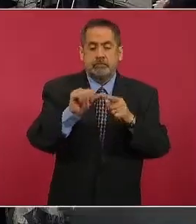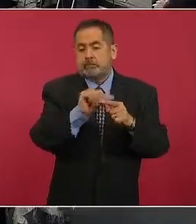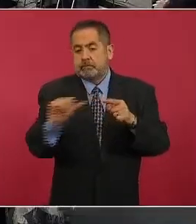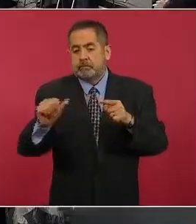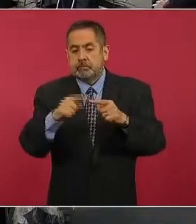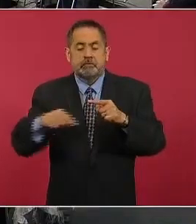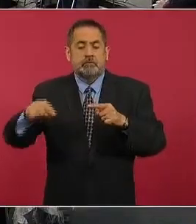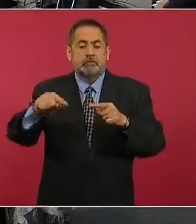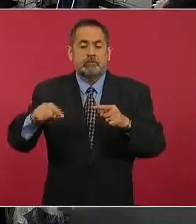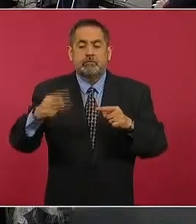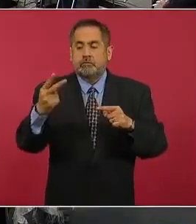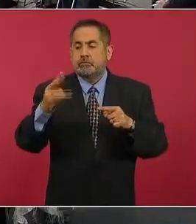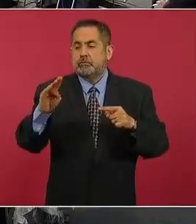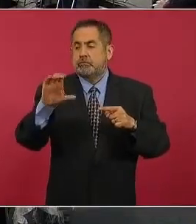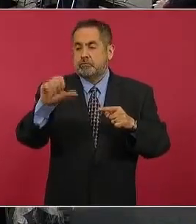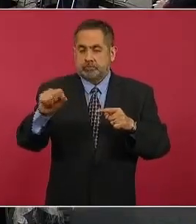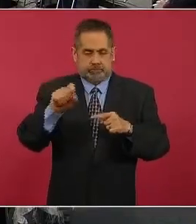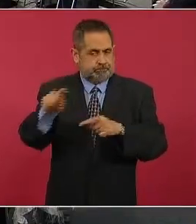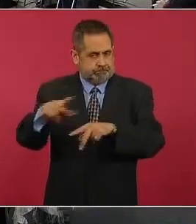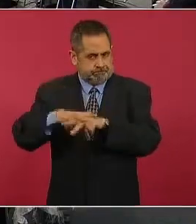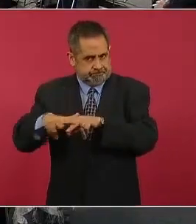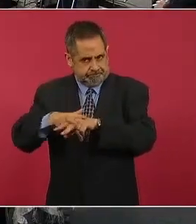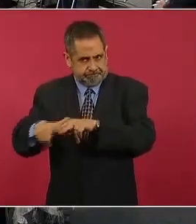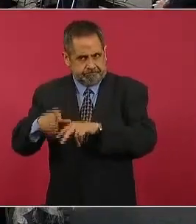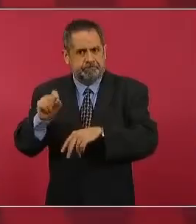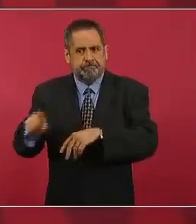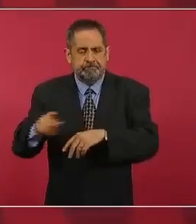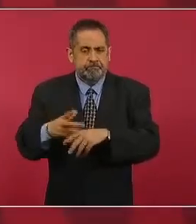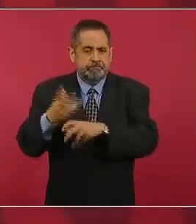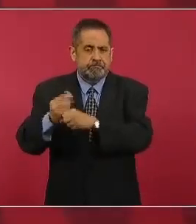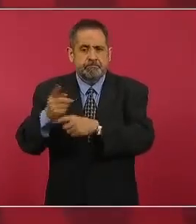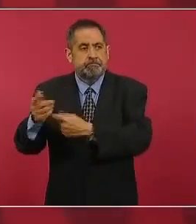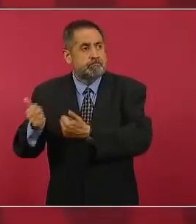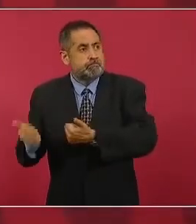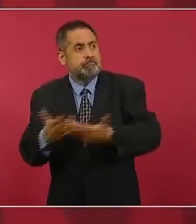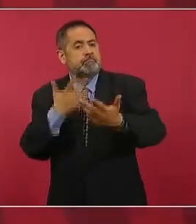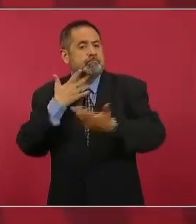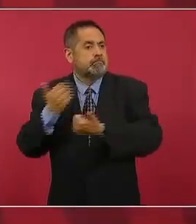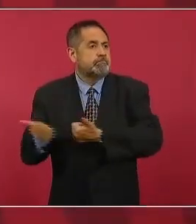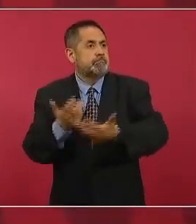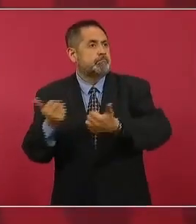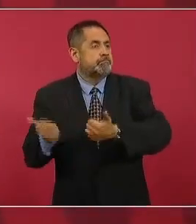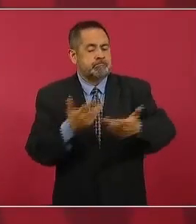Bocas también de ferrocarril para sacar combustible